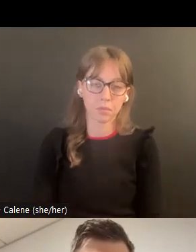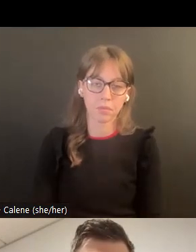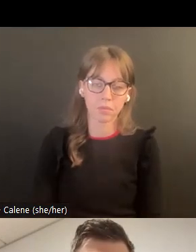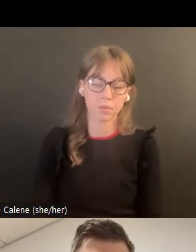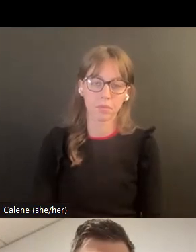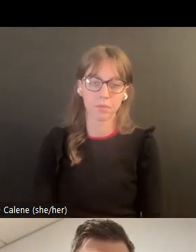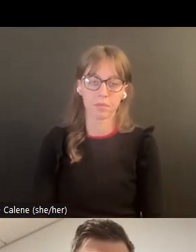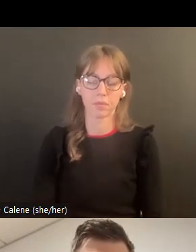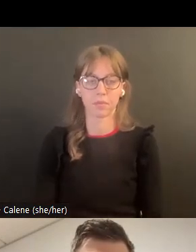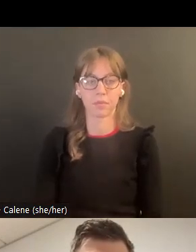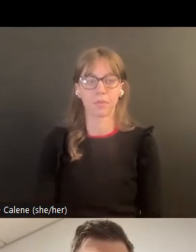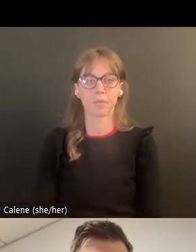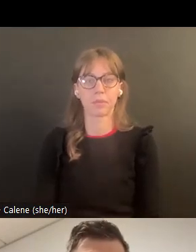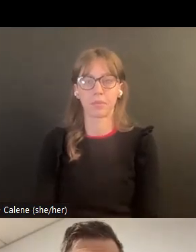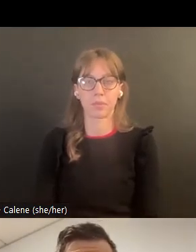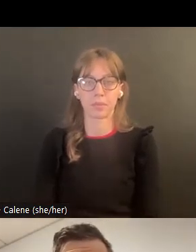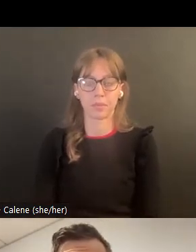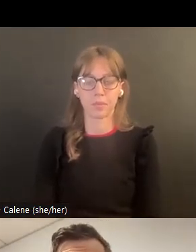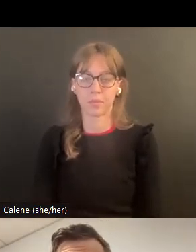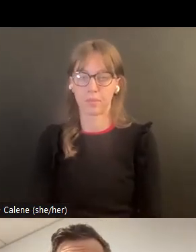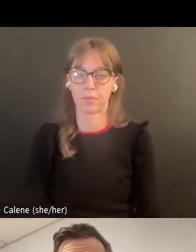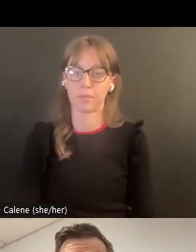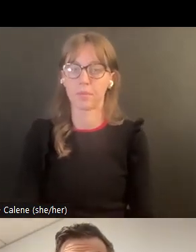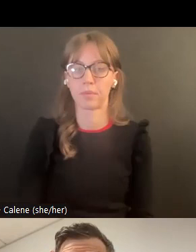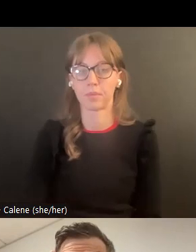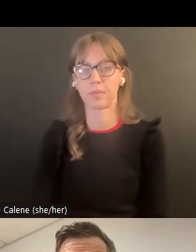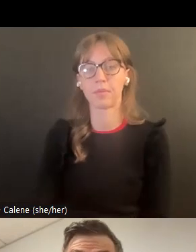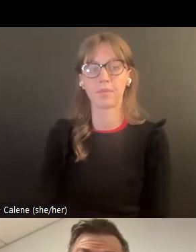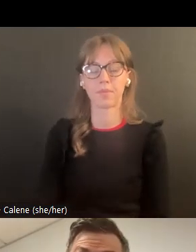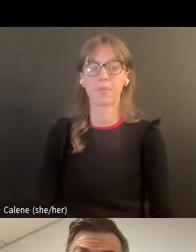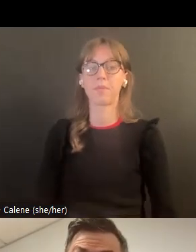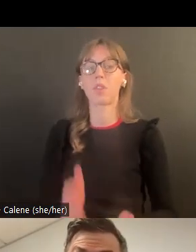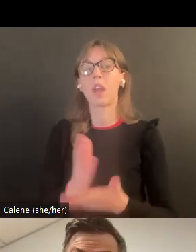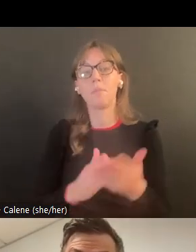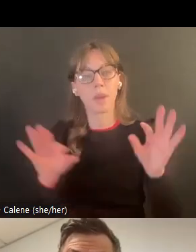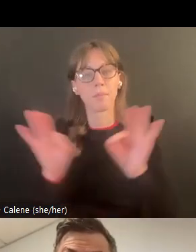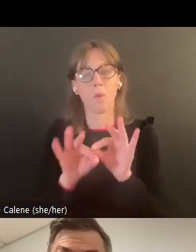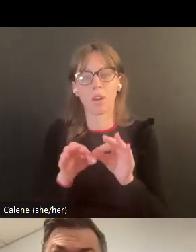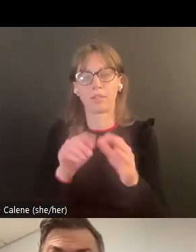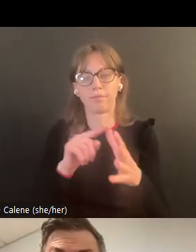violencia contra los animales y la violencia doméstica y puedo conseguirlo y luego compartirlo.